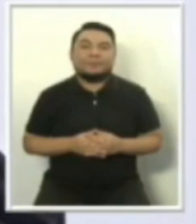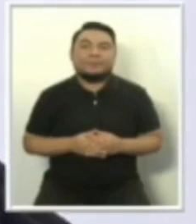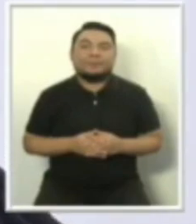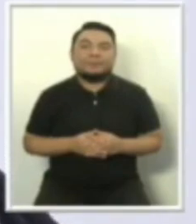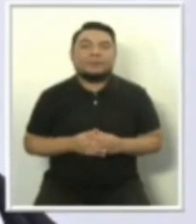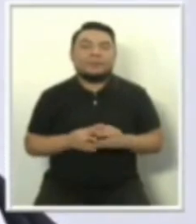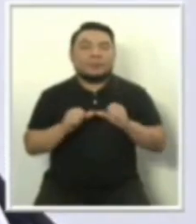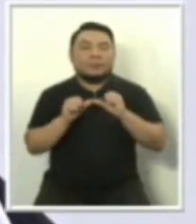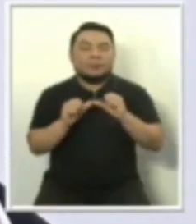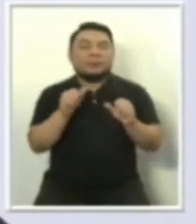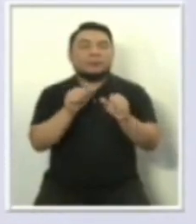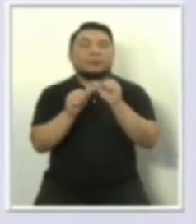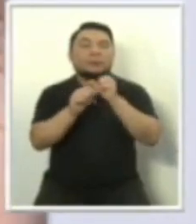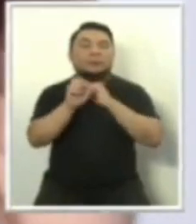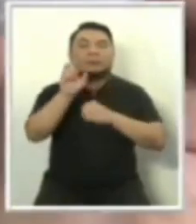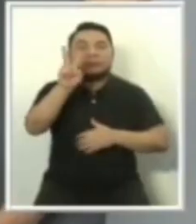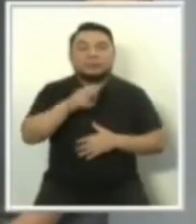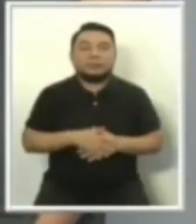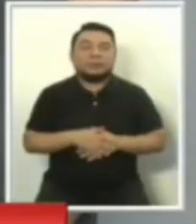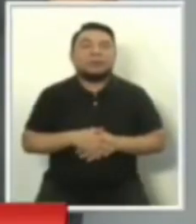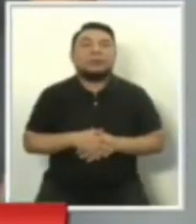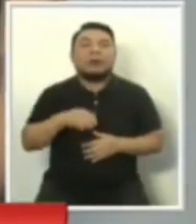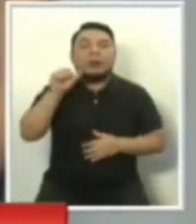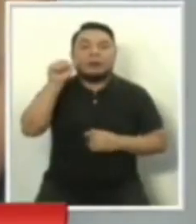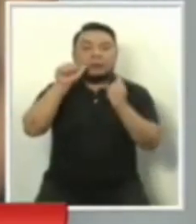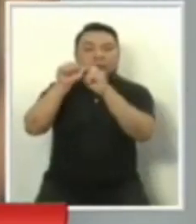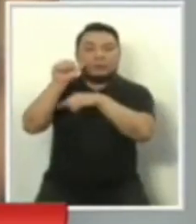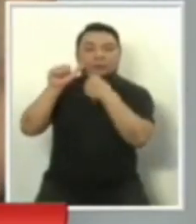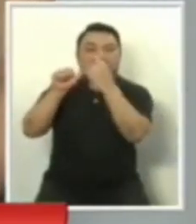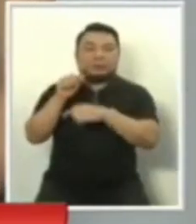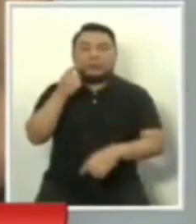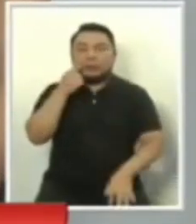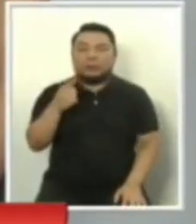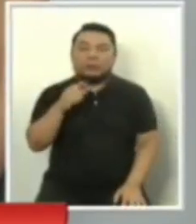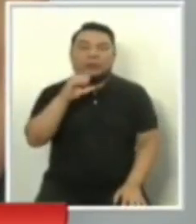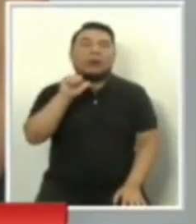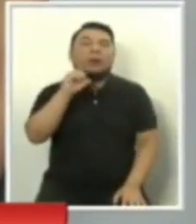Continuamos. el número 2, Alianza para el Progreso, César Acuña.